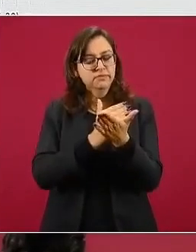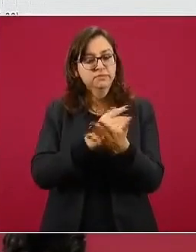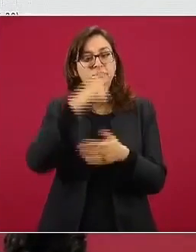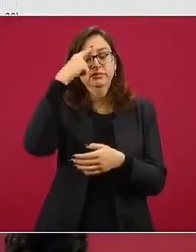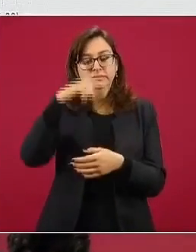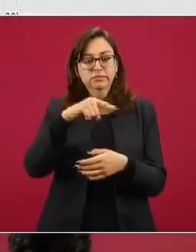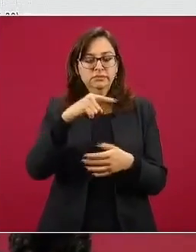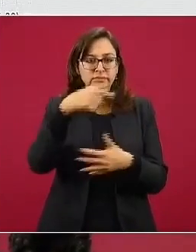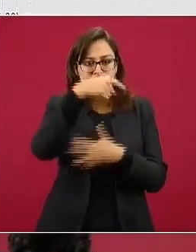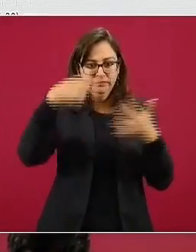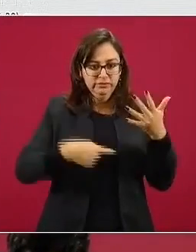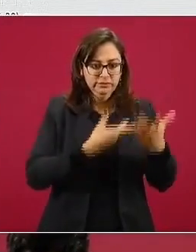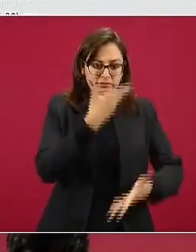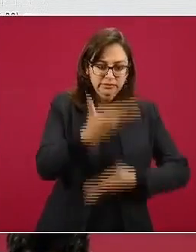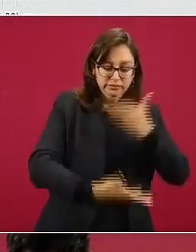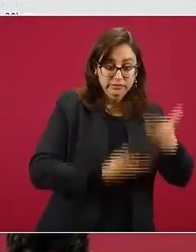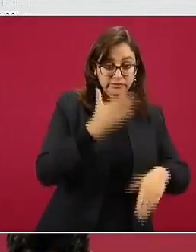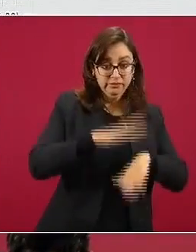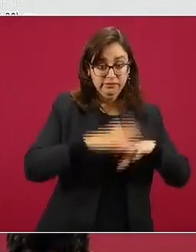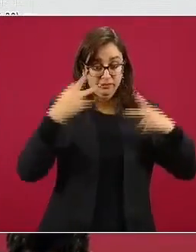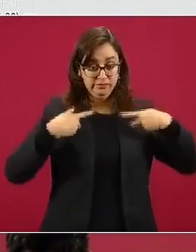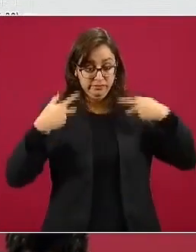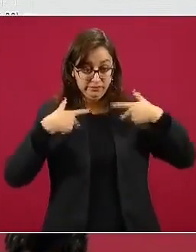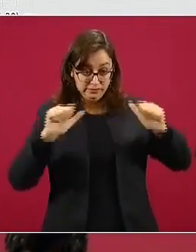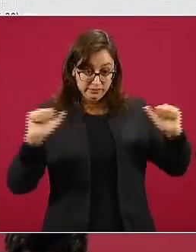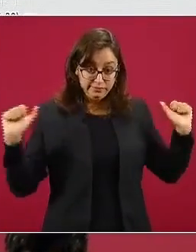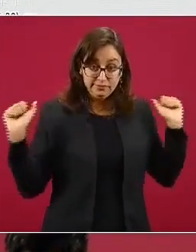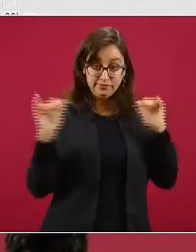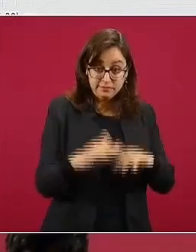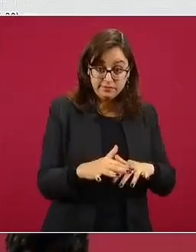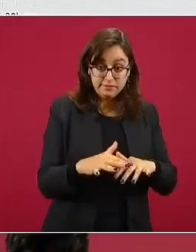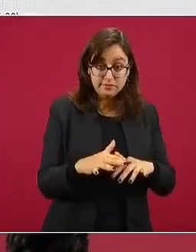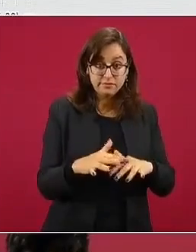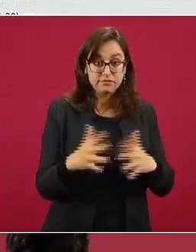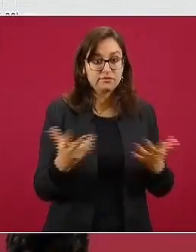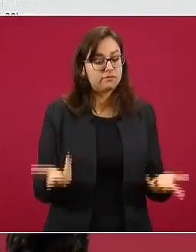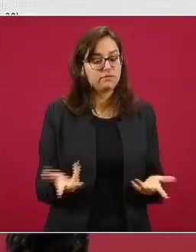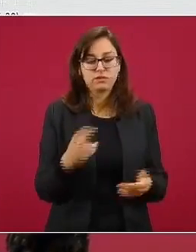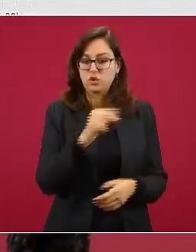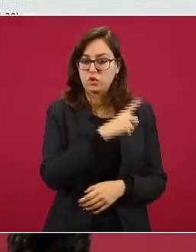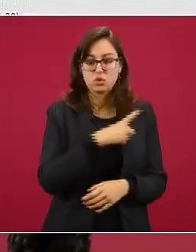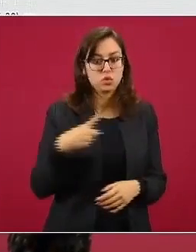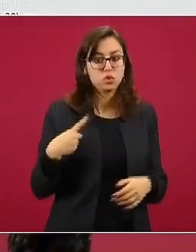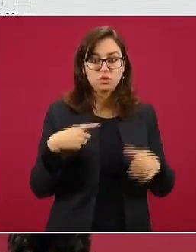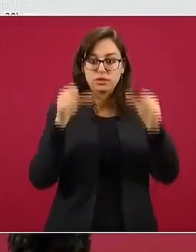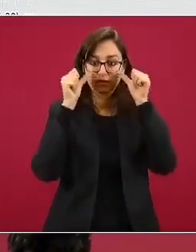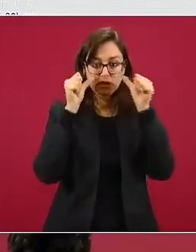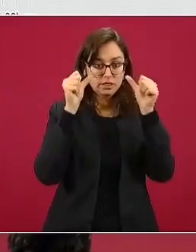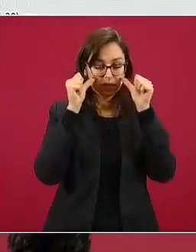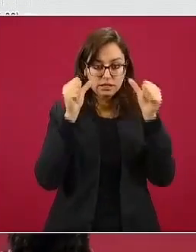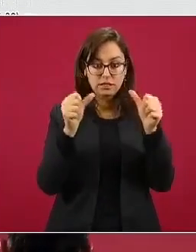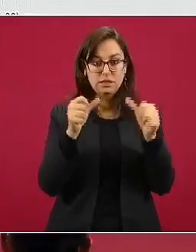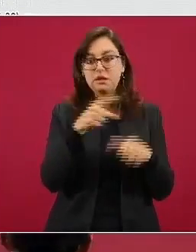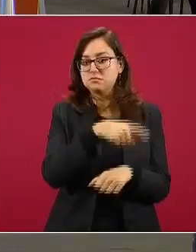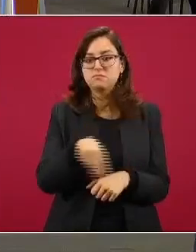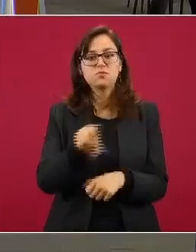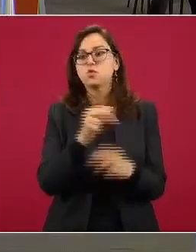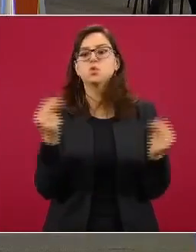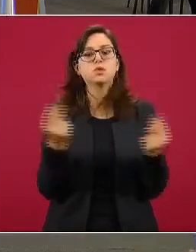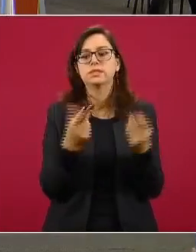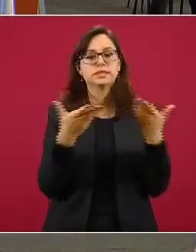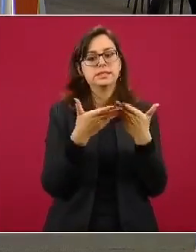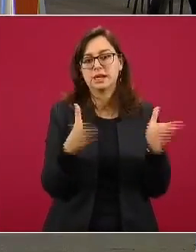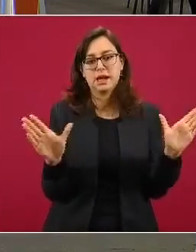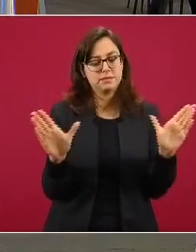servicios que son considerados desde el inicio en el semáforo de riesgo COVID como inconvenientes de